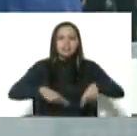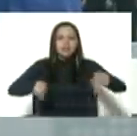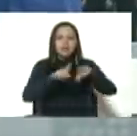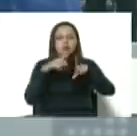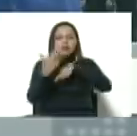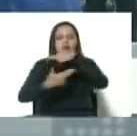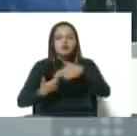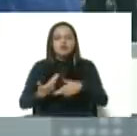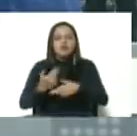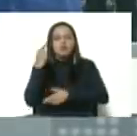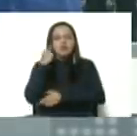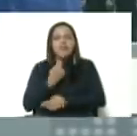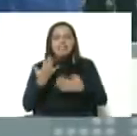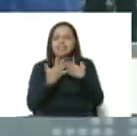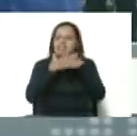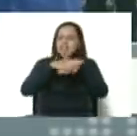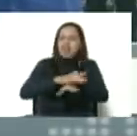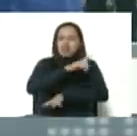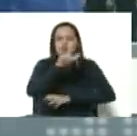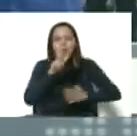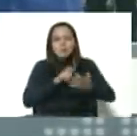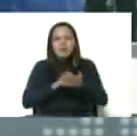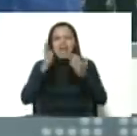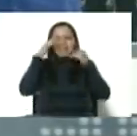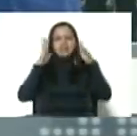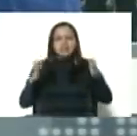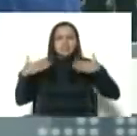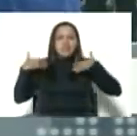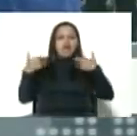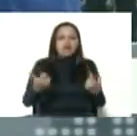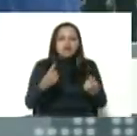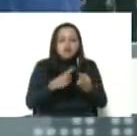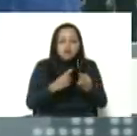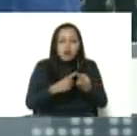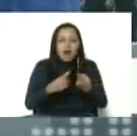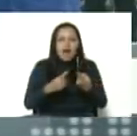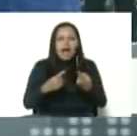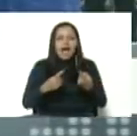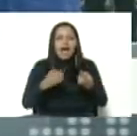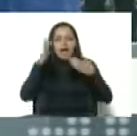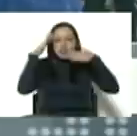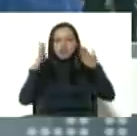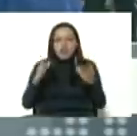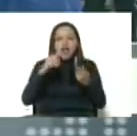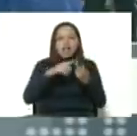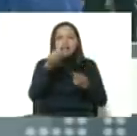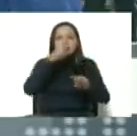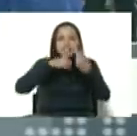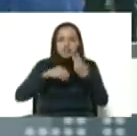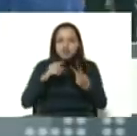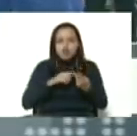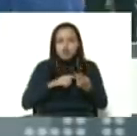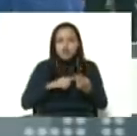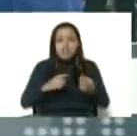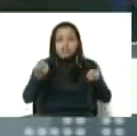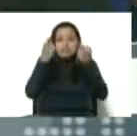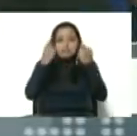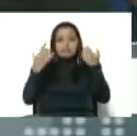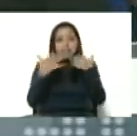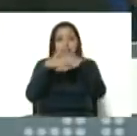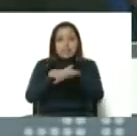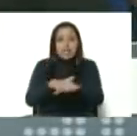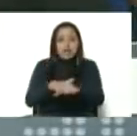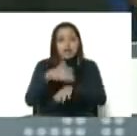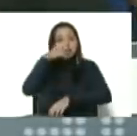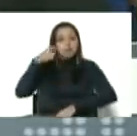integral en todo el sentido, atiende la salud, atiende la alimentación, atiende la formación integral de